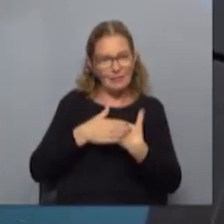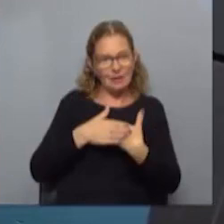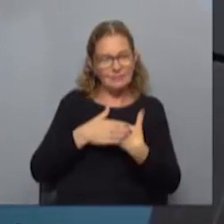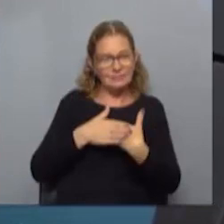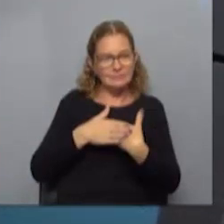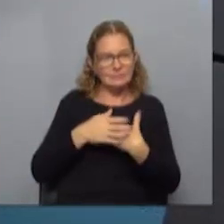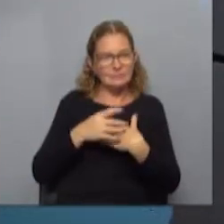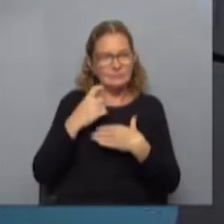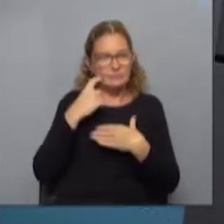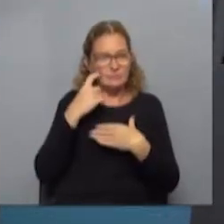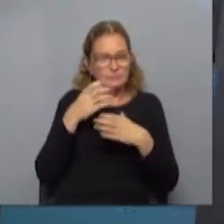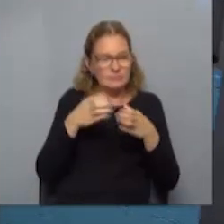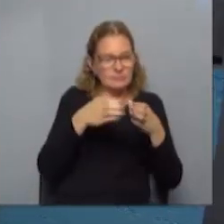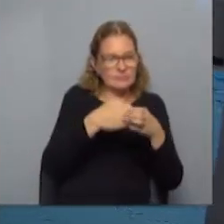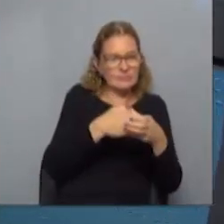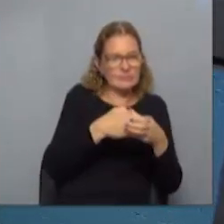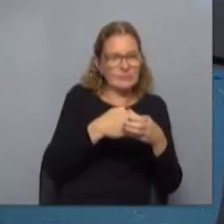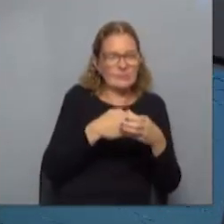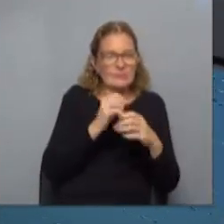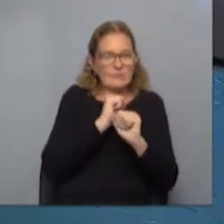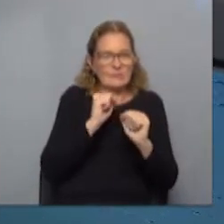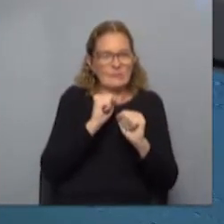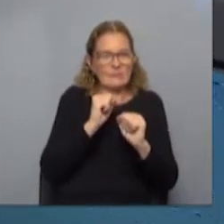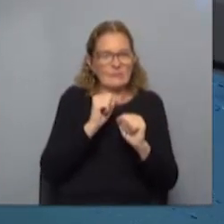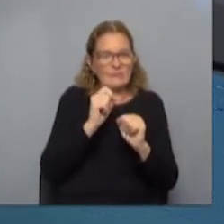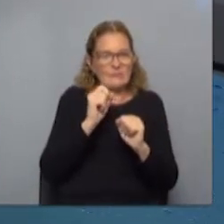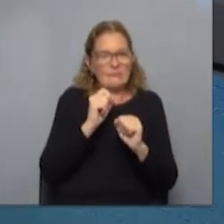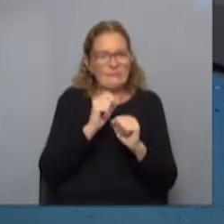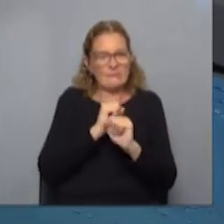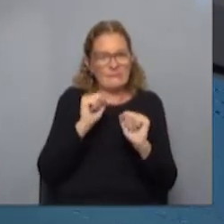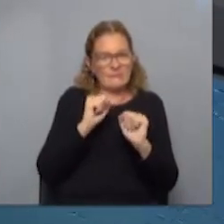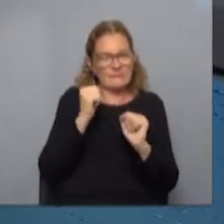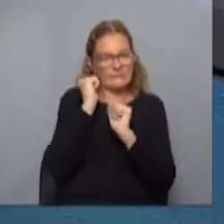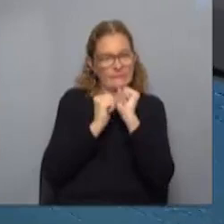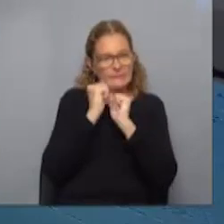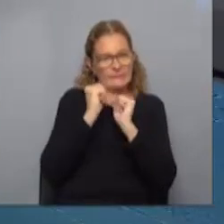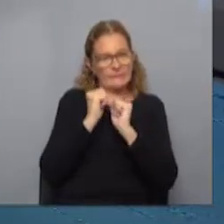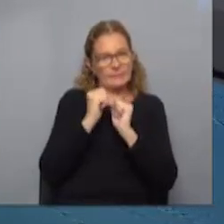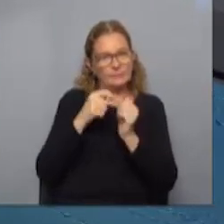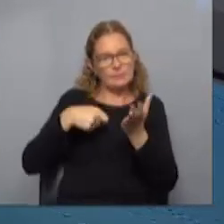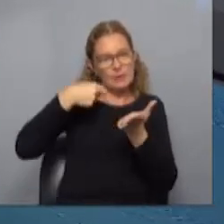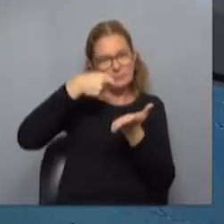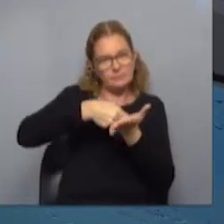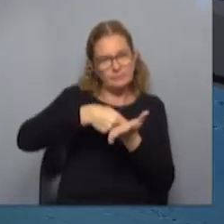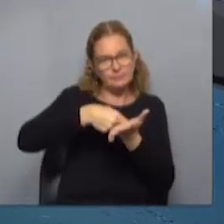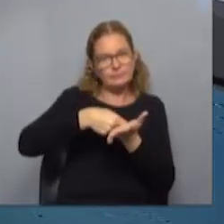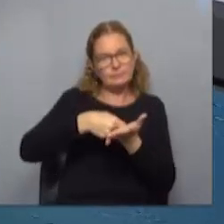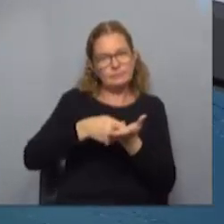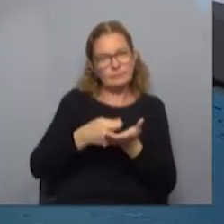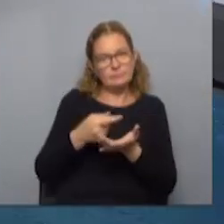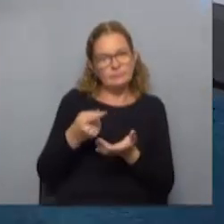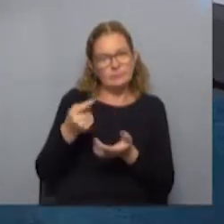hay cierto núcleo de gente que puede tener la capacidad económica como para poder viajar. un pesito más que si